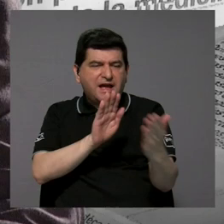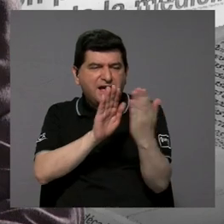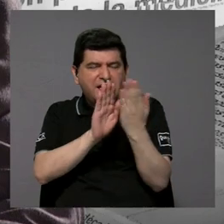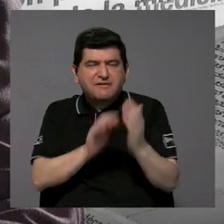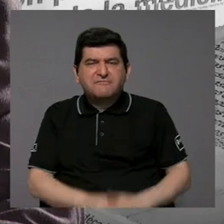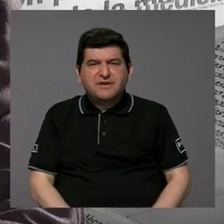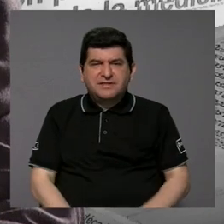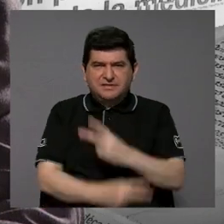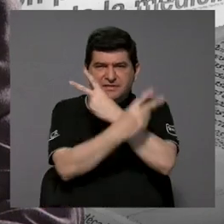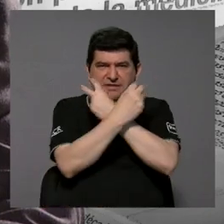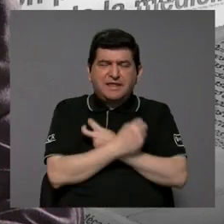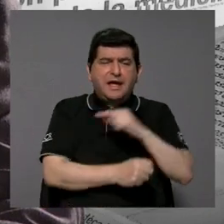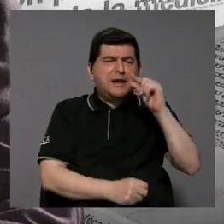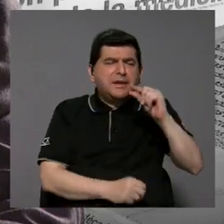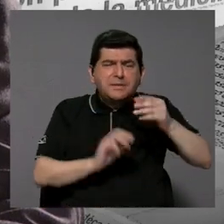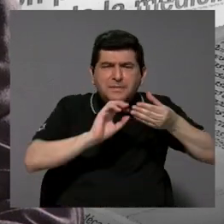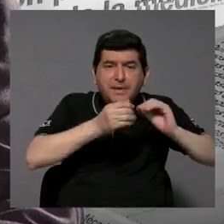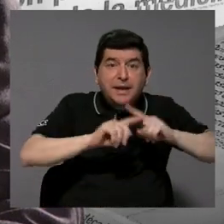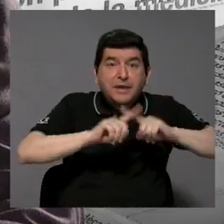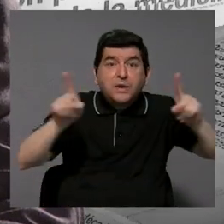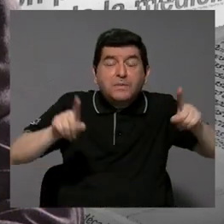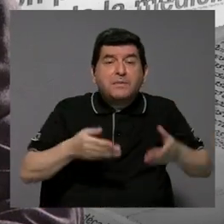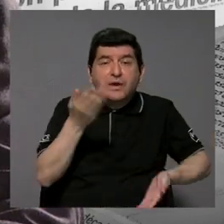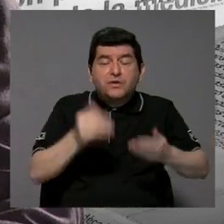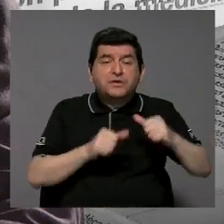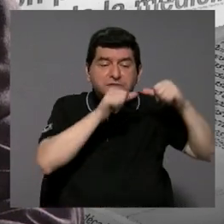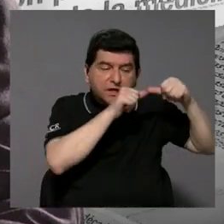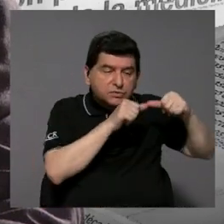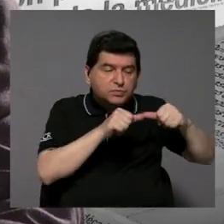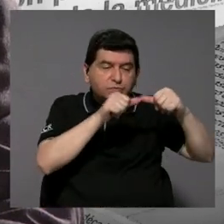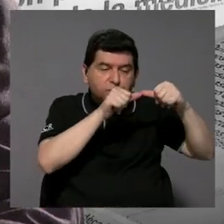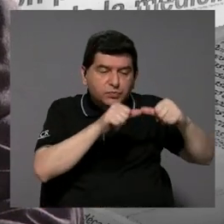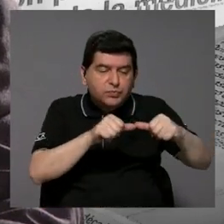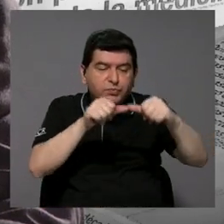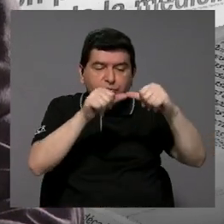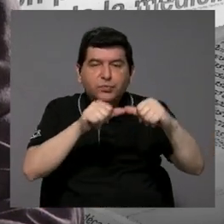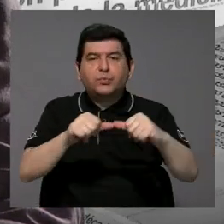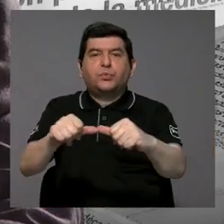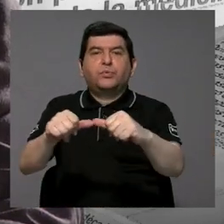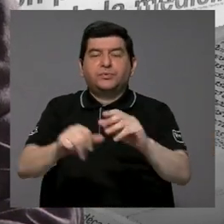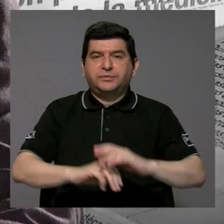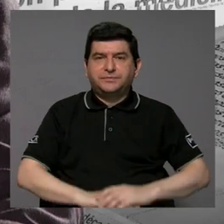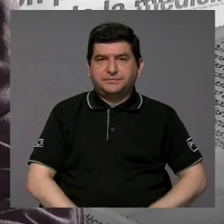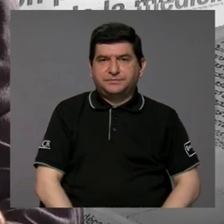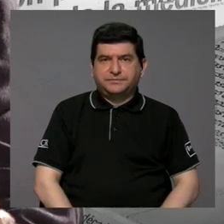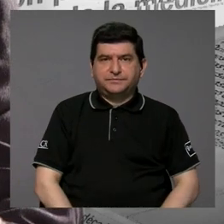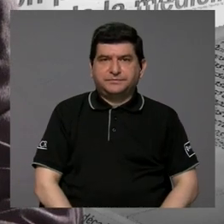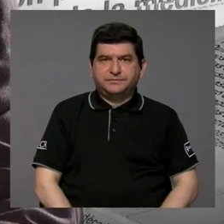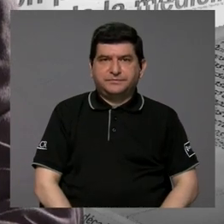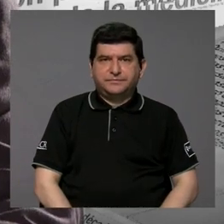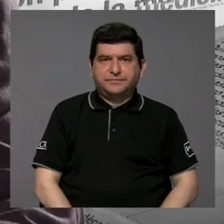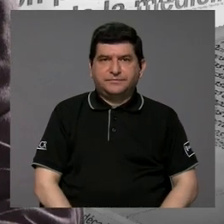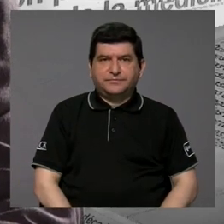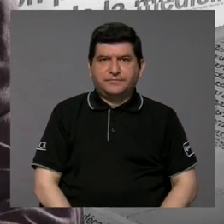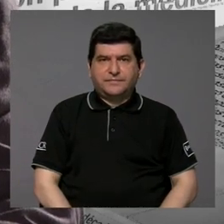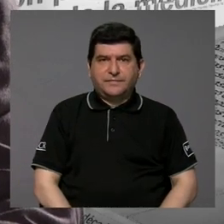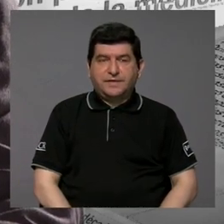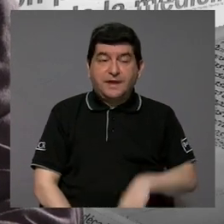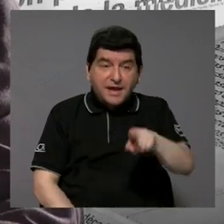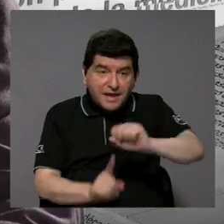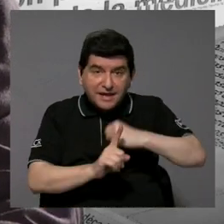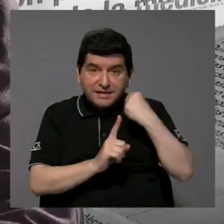en pequeñas cantidades, pero tal vez de forma más frecuente, que van a